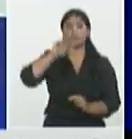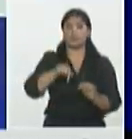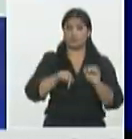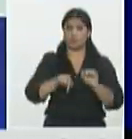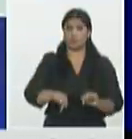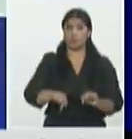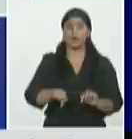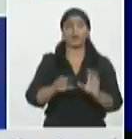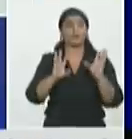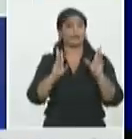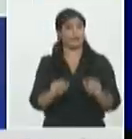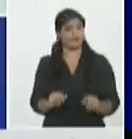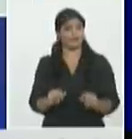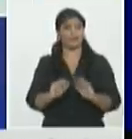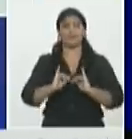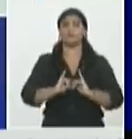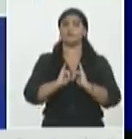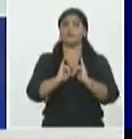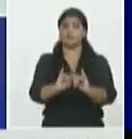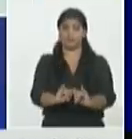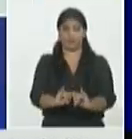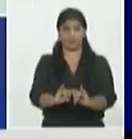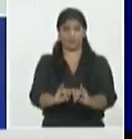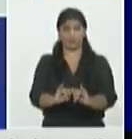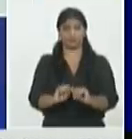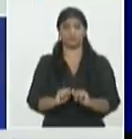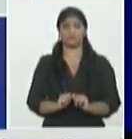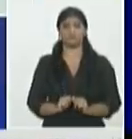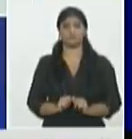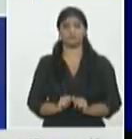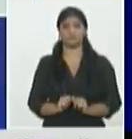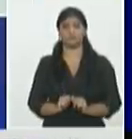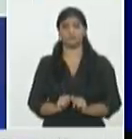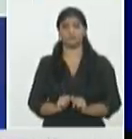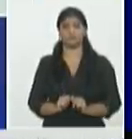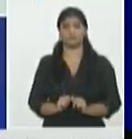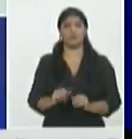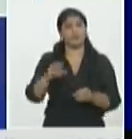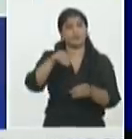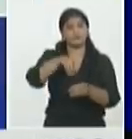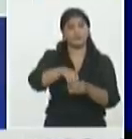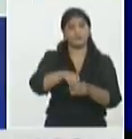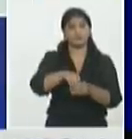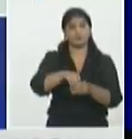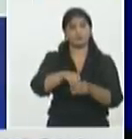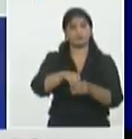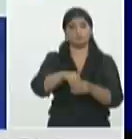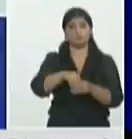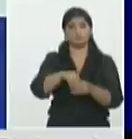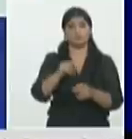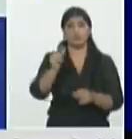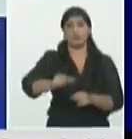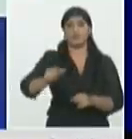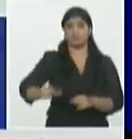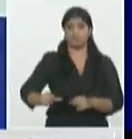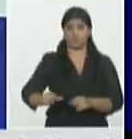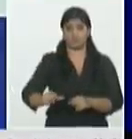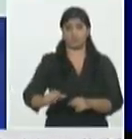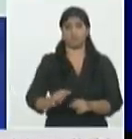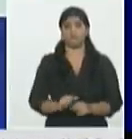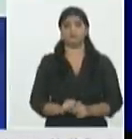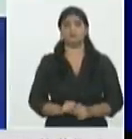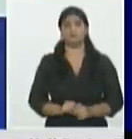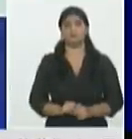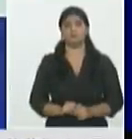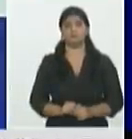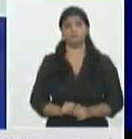cifra que estamos dando no se incluyen las personas que se fueron inmunizando en los